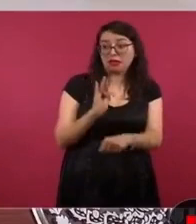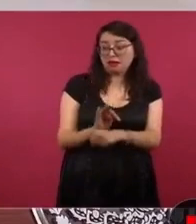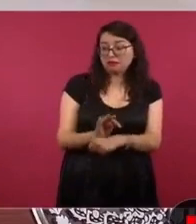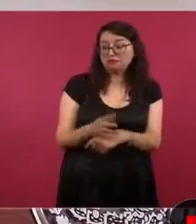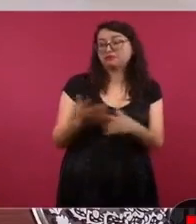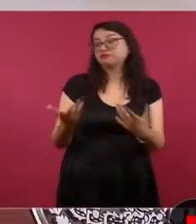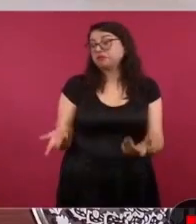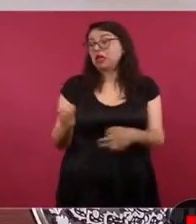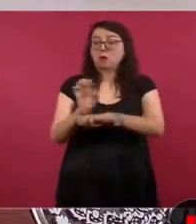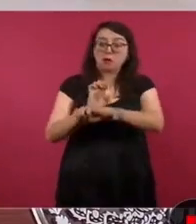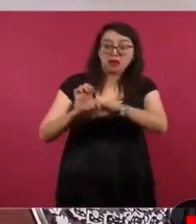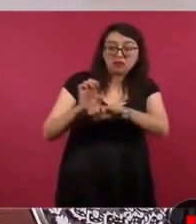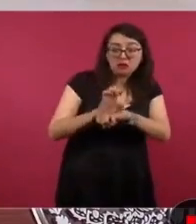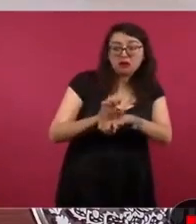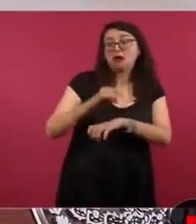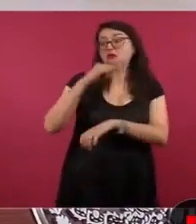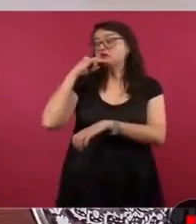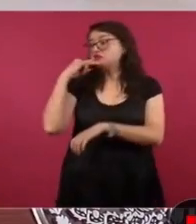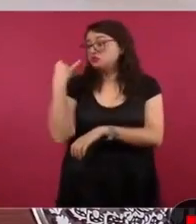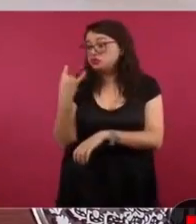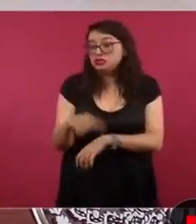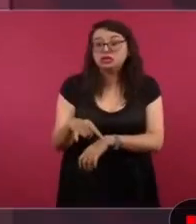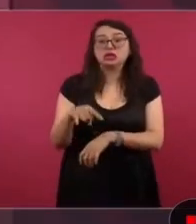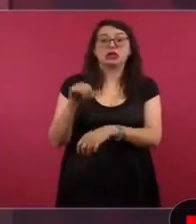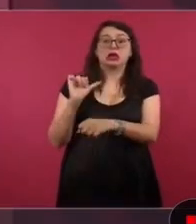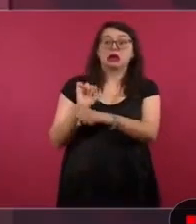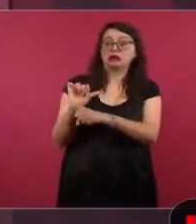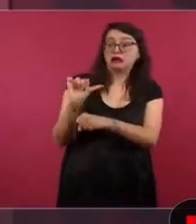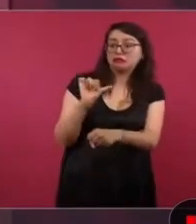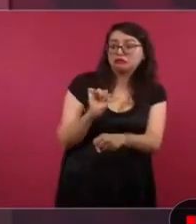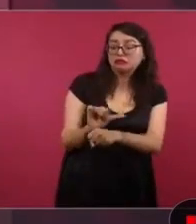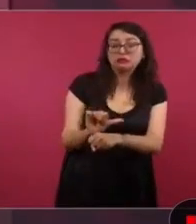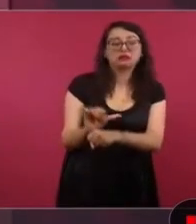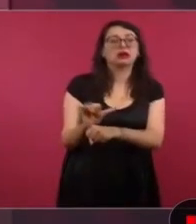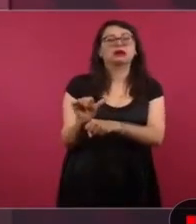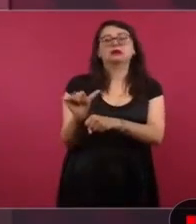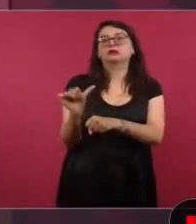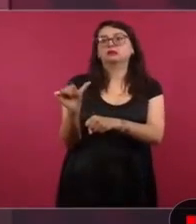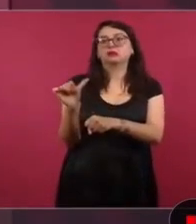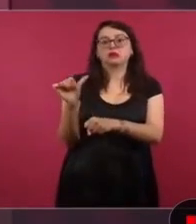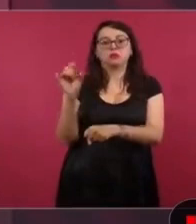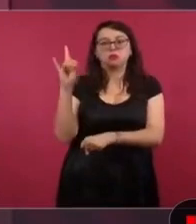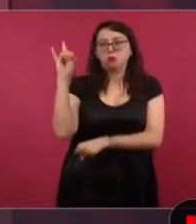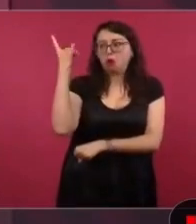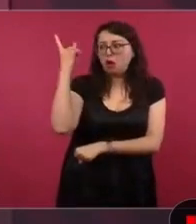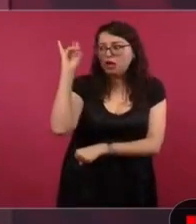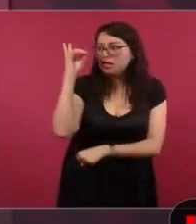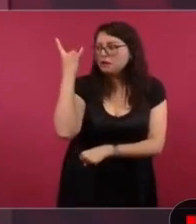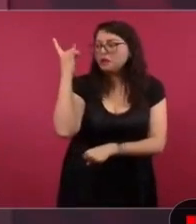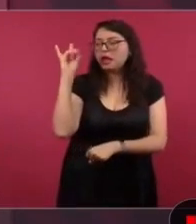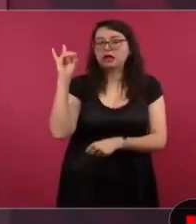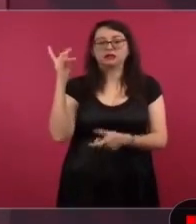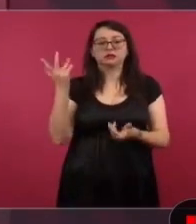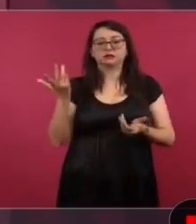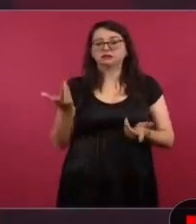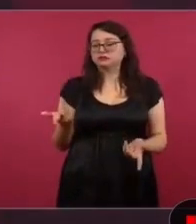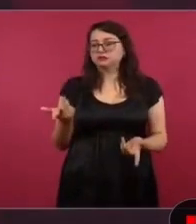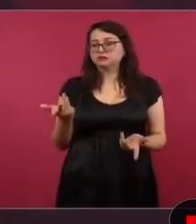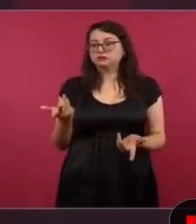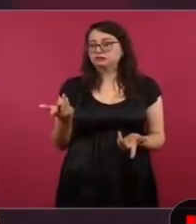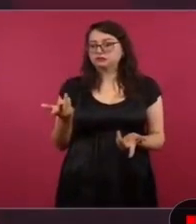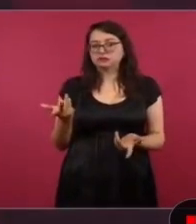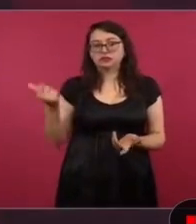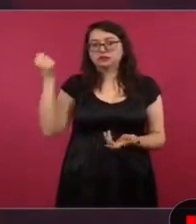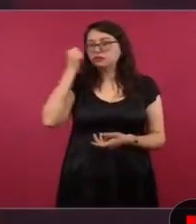argentinos, a bolivianos de